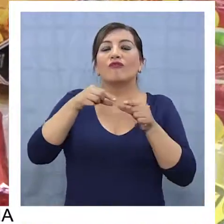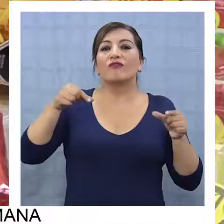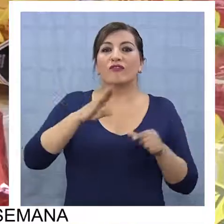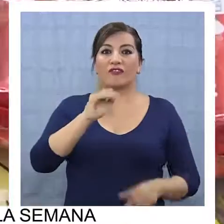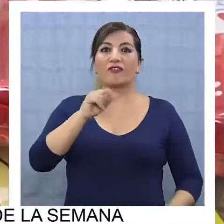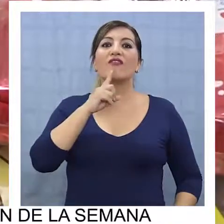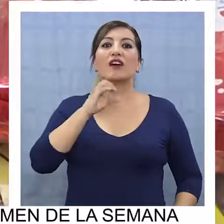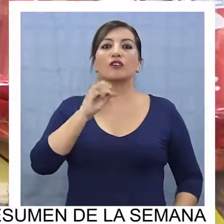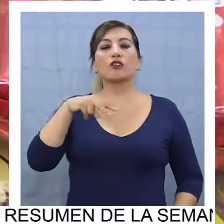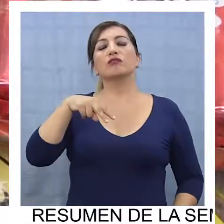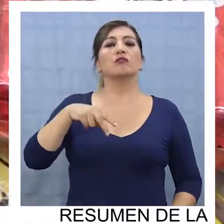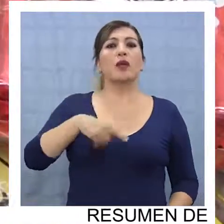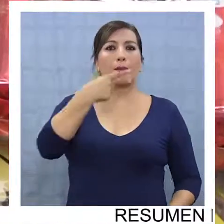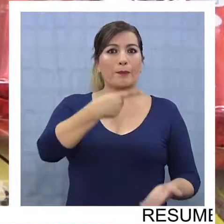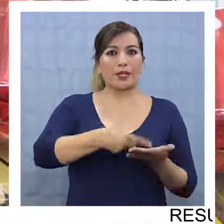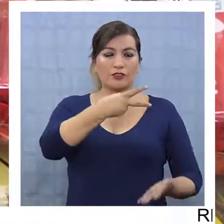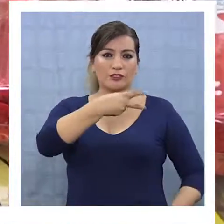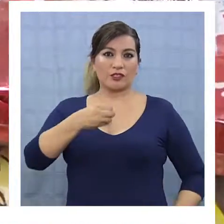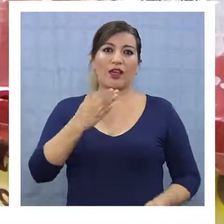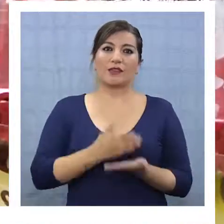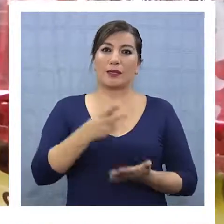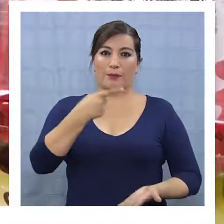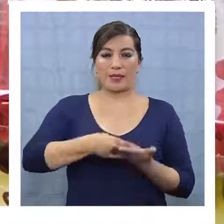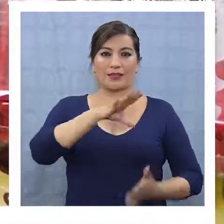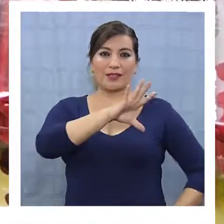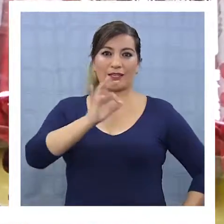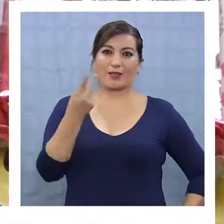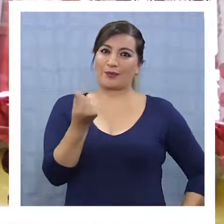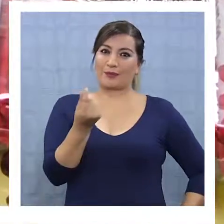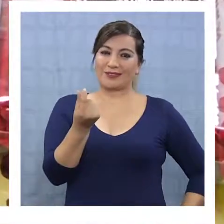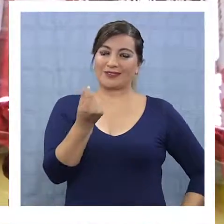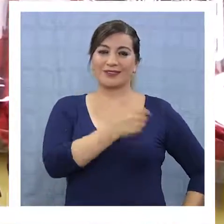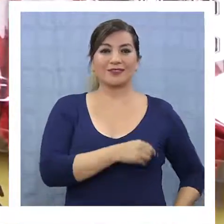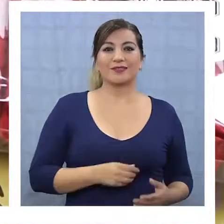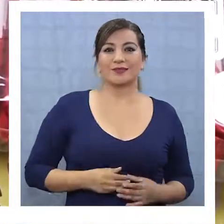batón, desde 1.200 a 2.500 pesos.